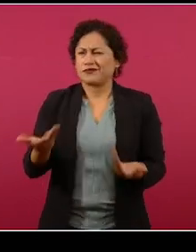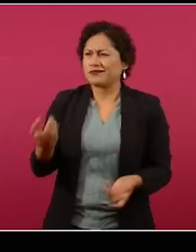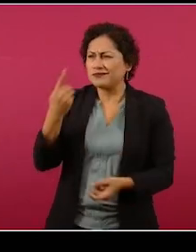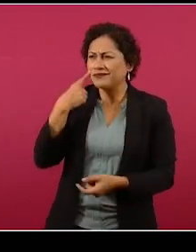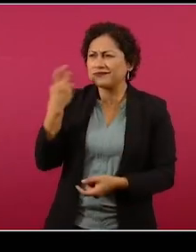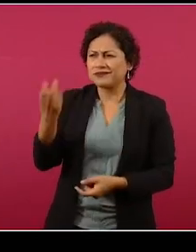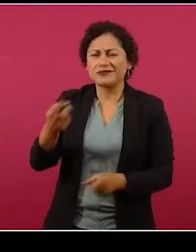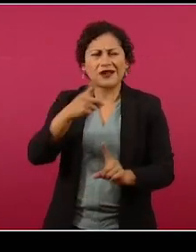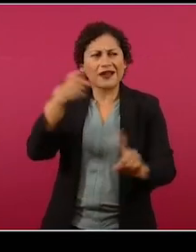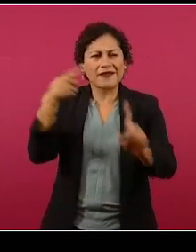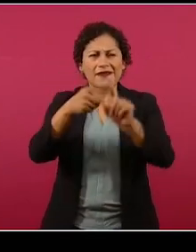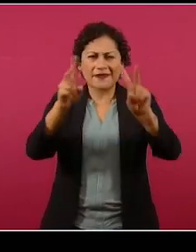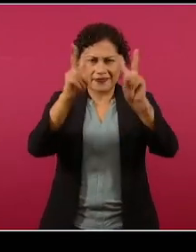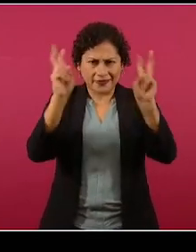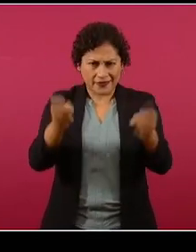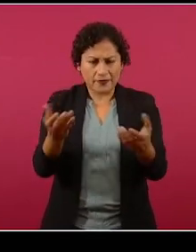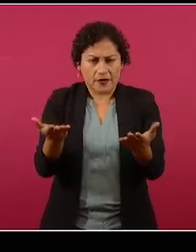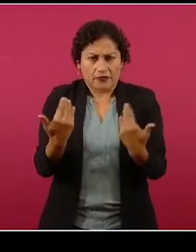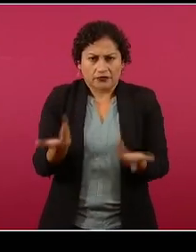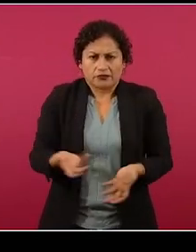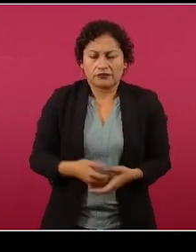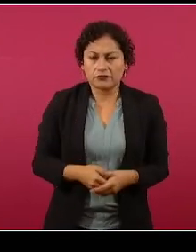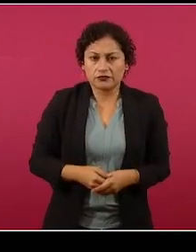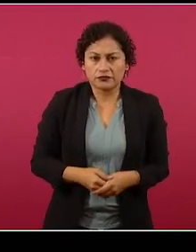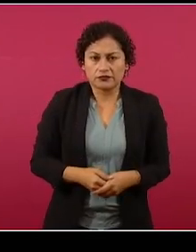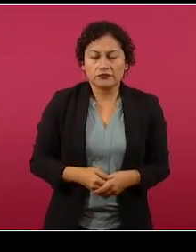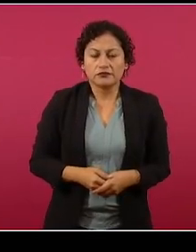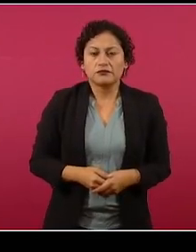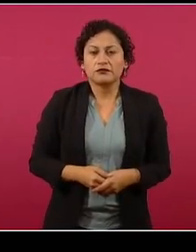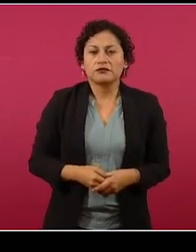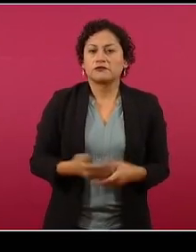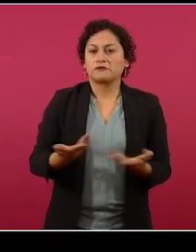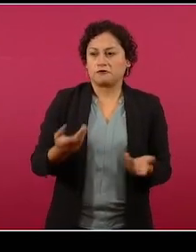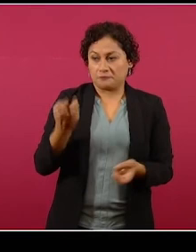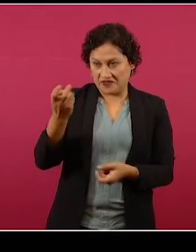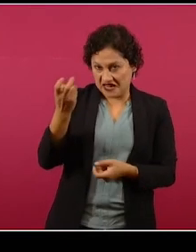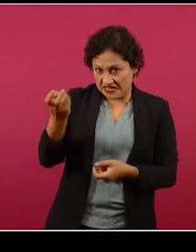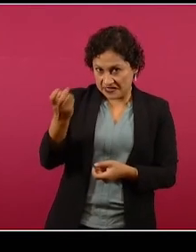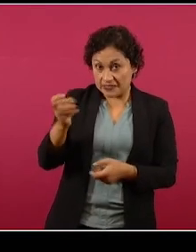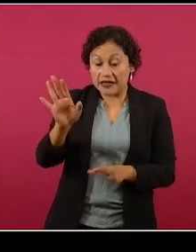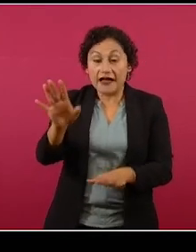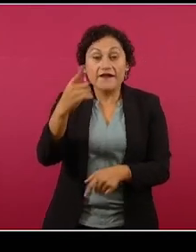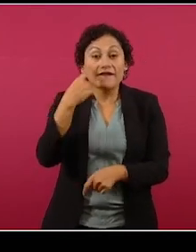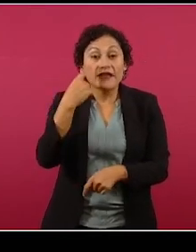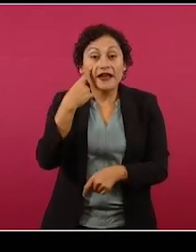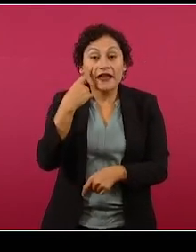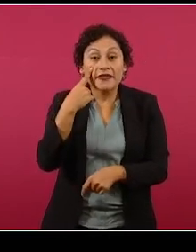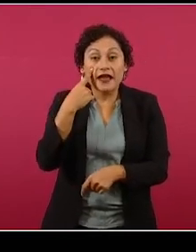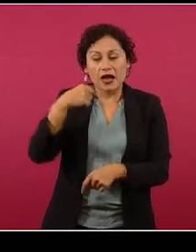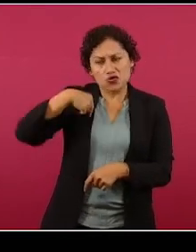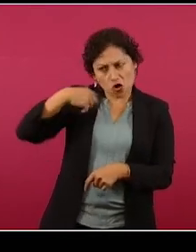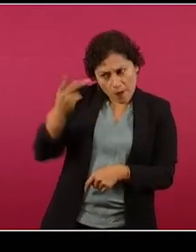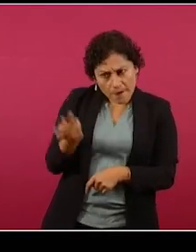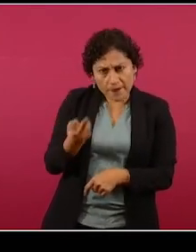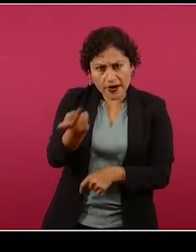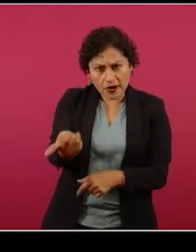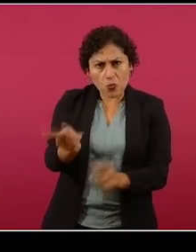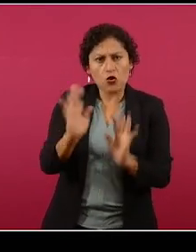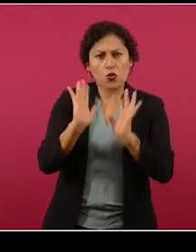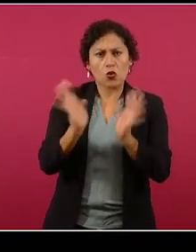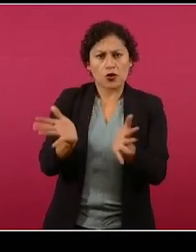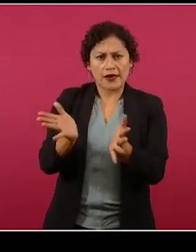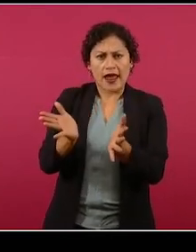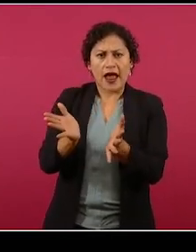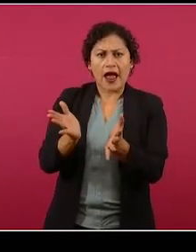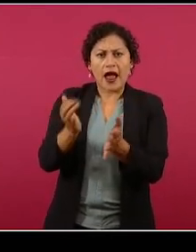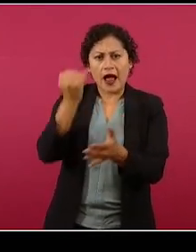vuelvo a insistir, aunque parezca reiterativo, exactamente, aquí el tema es, ¿van a aprobar el dictamen